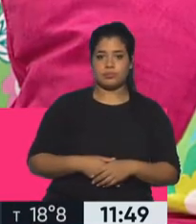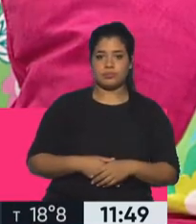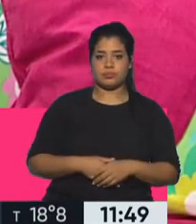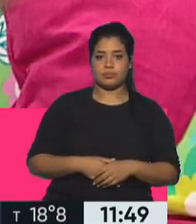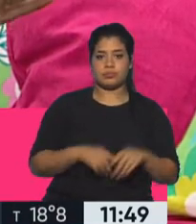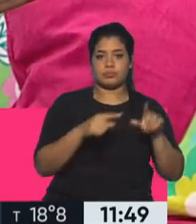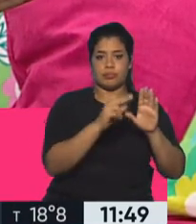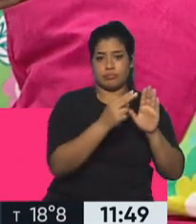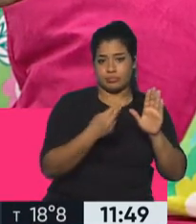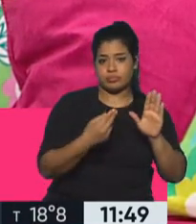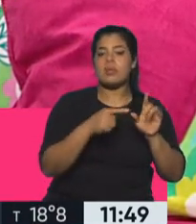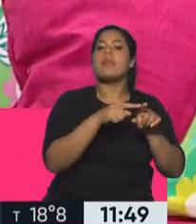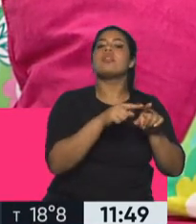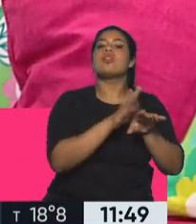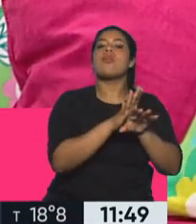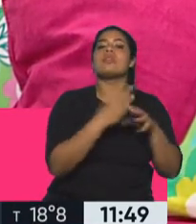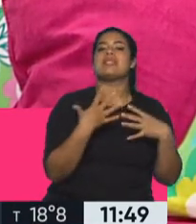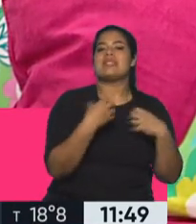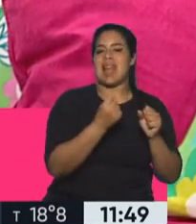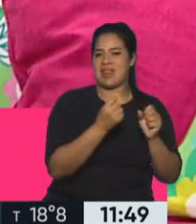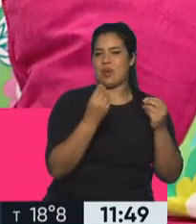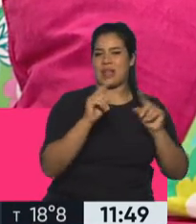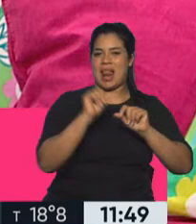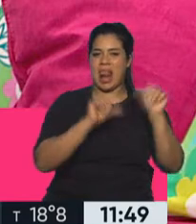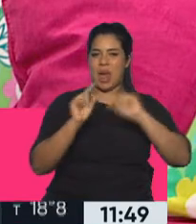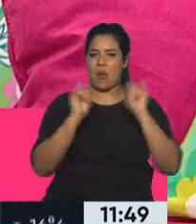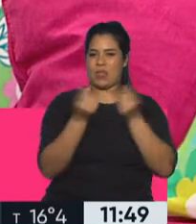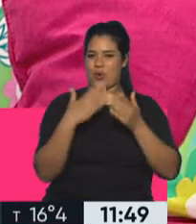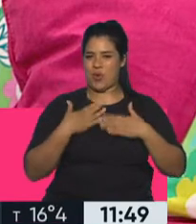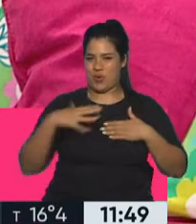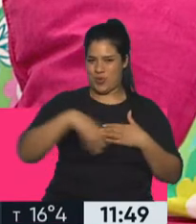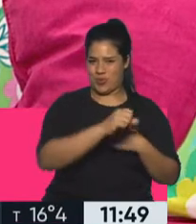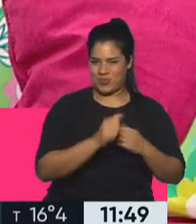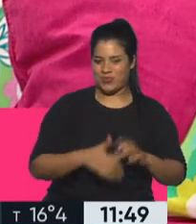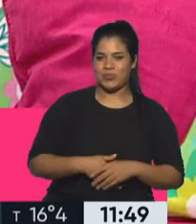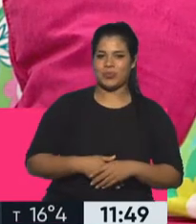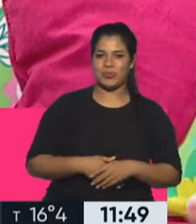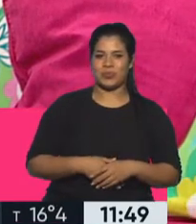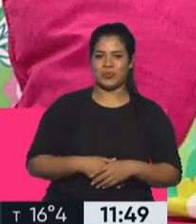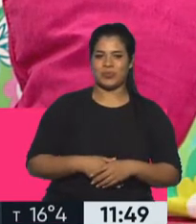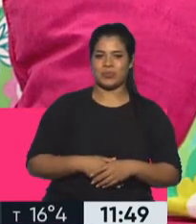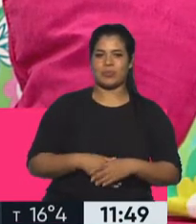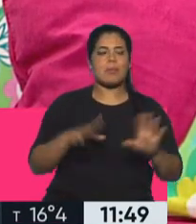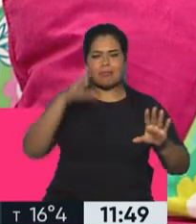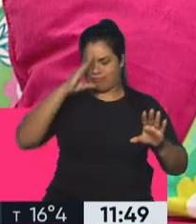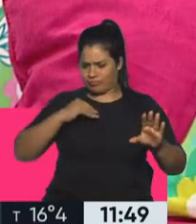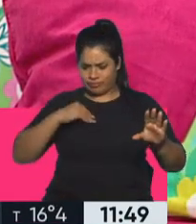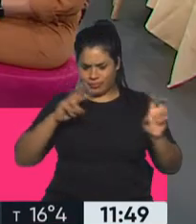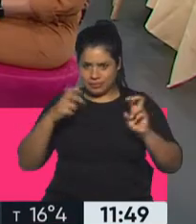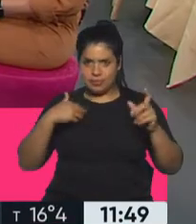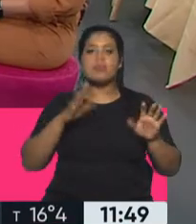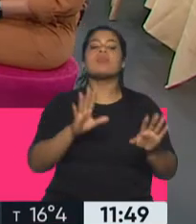esas son sanas, porque son de laboratorio. ok. Entonces, ya me olvidé... No, no, estamos cerrados. La vinchuca es la